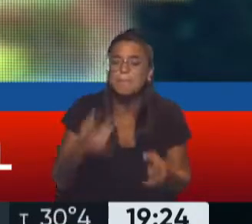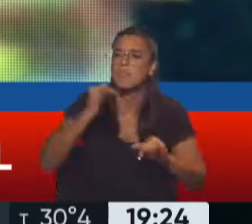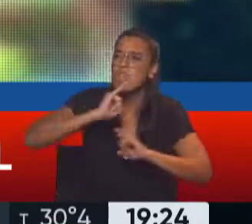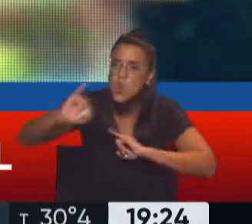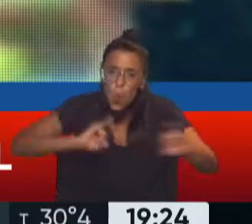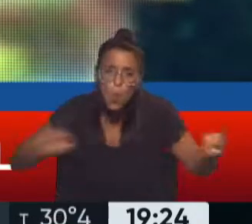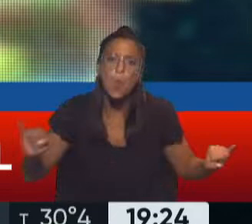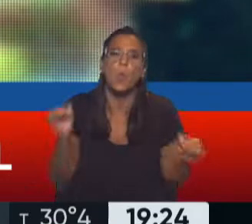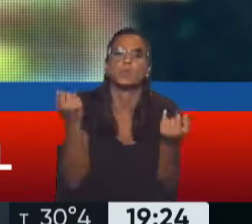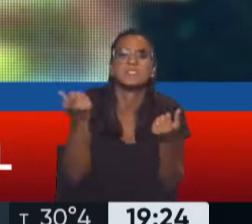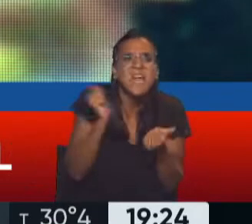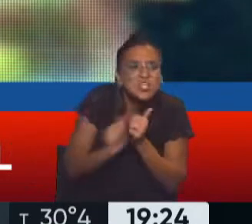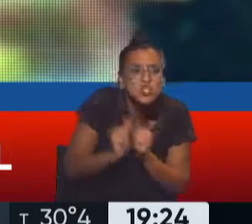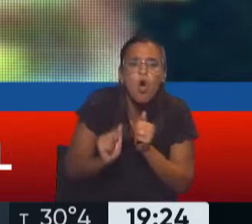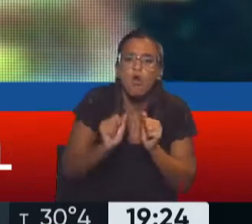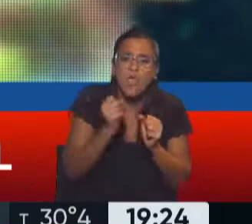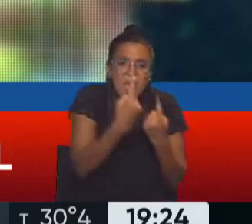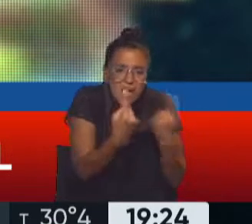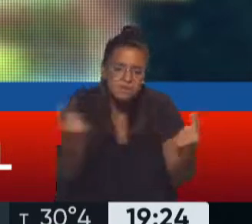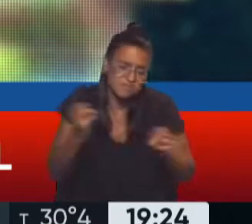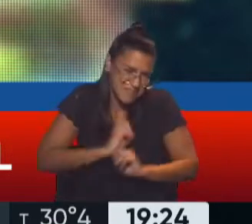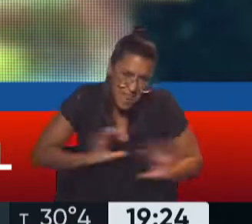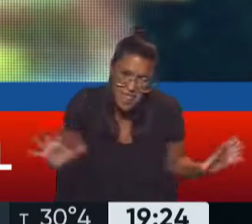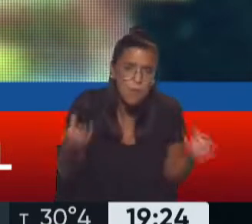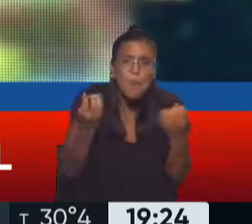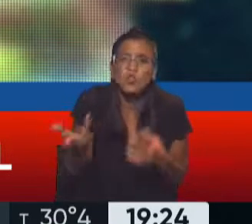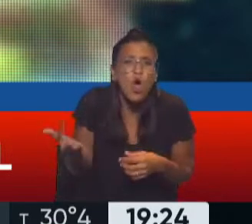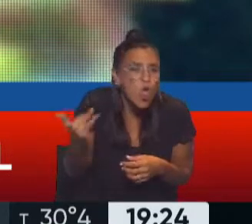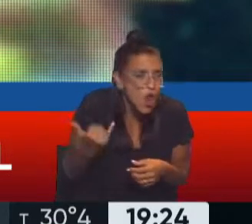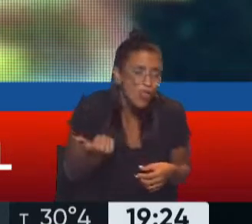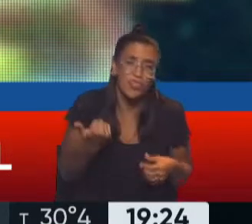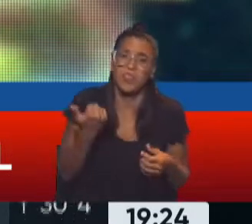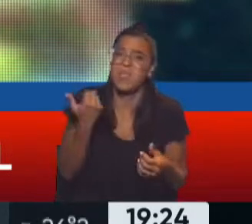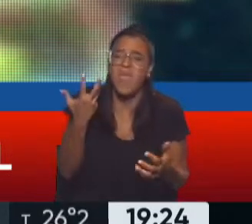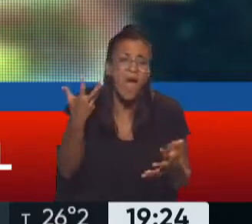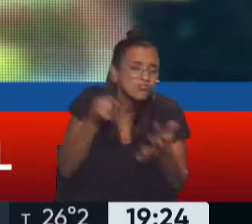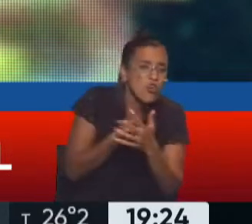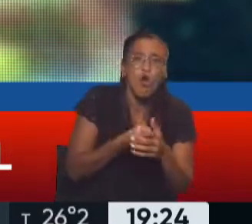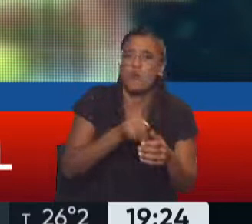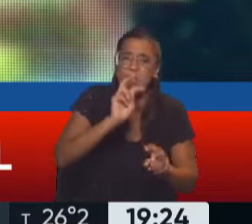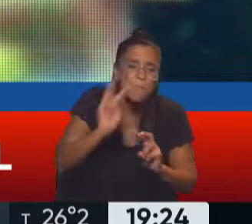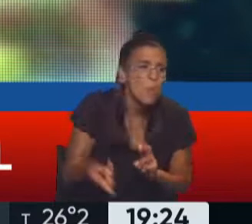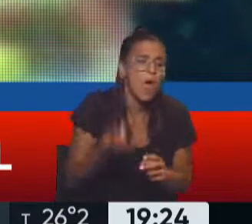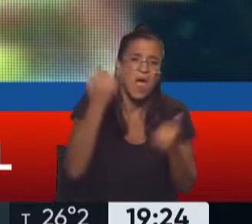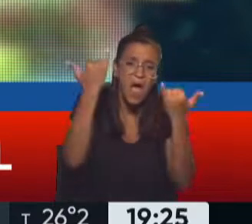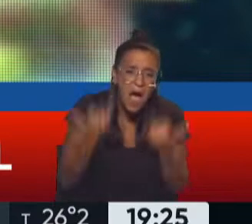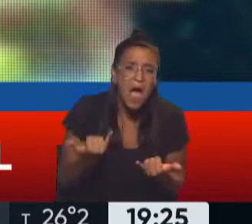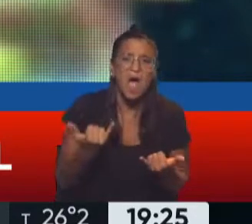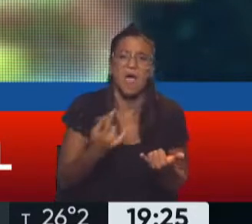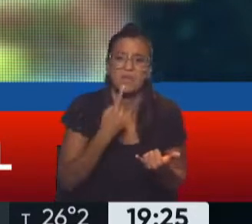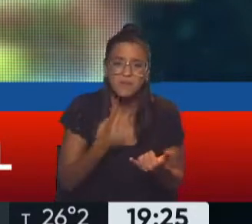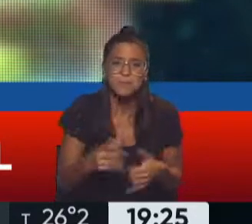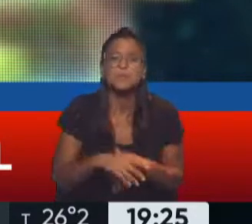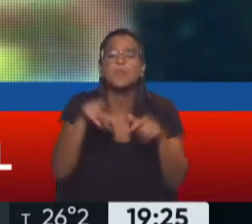denuncias, los casos, las historias tremendas, porque todos los días hay siniestros viales o hechos viales, lo vemos continuamente.